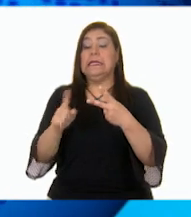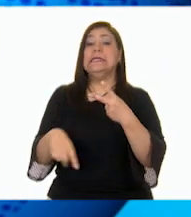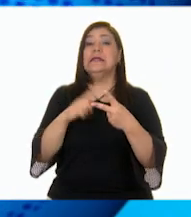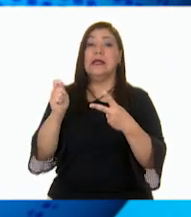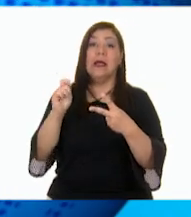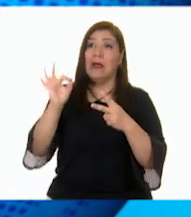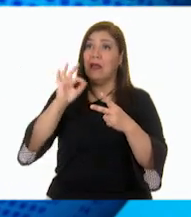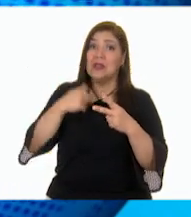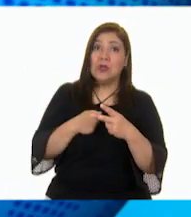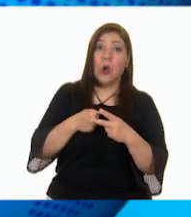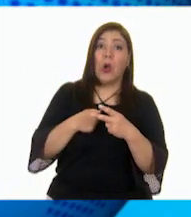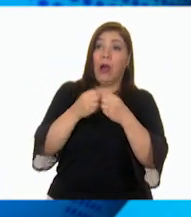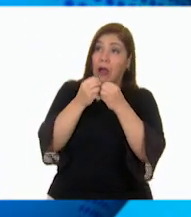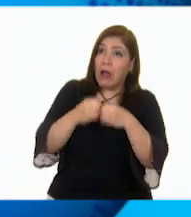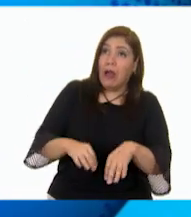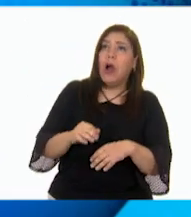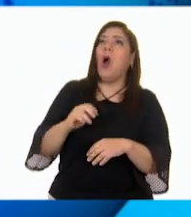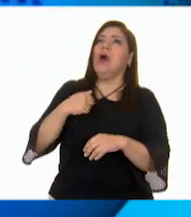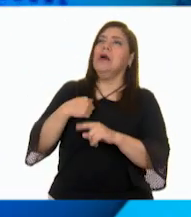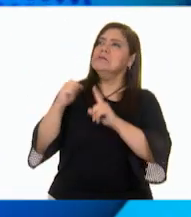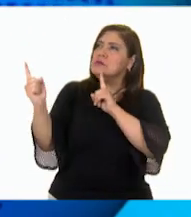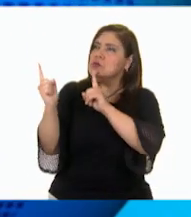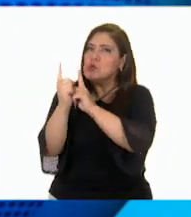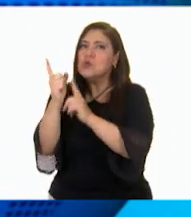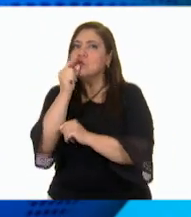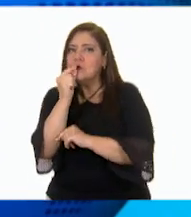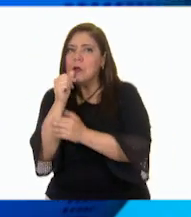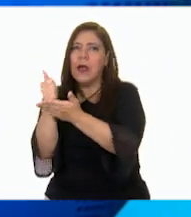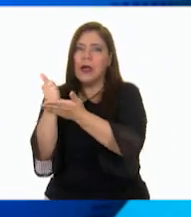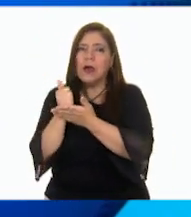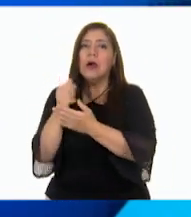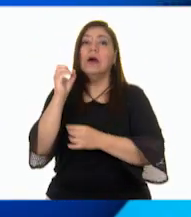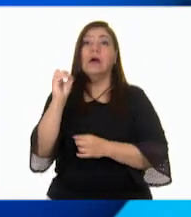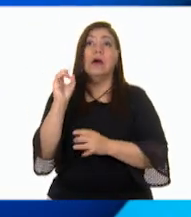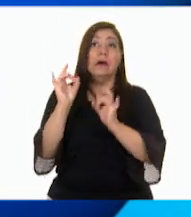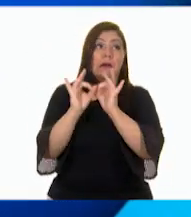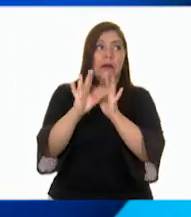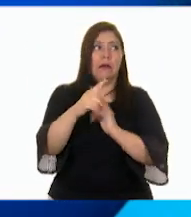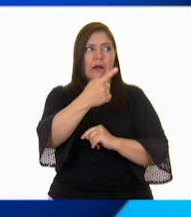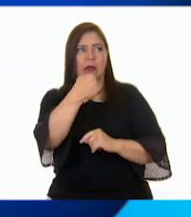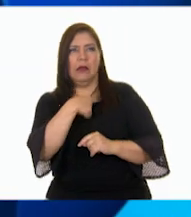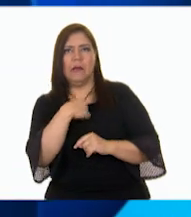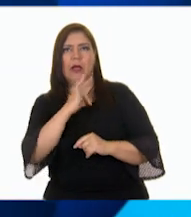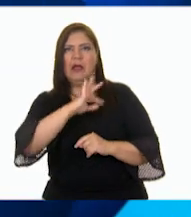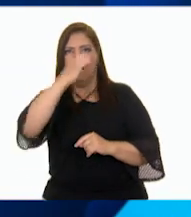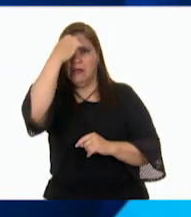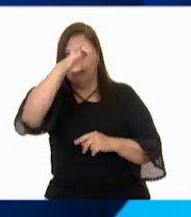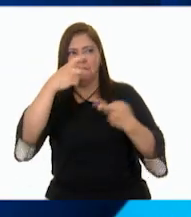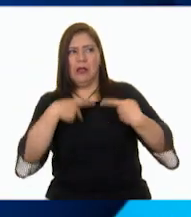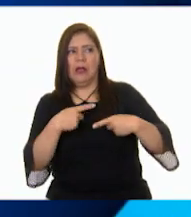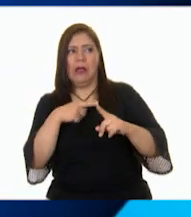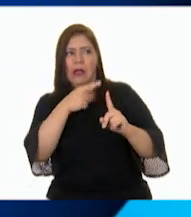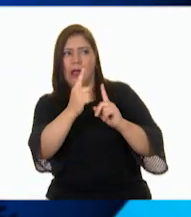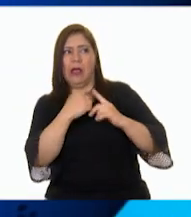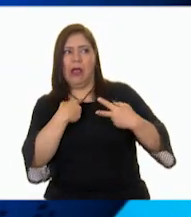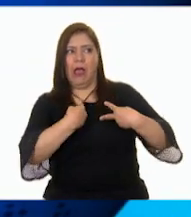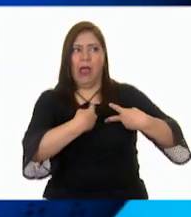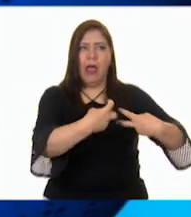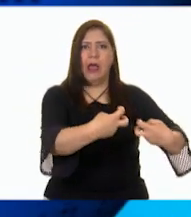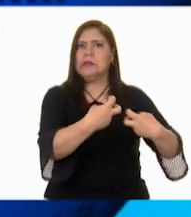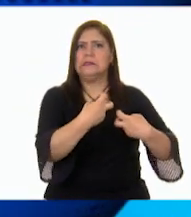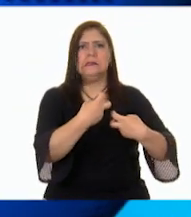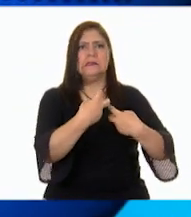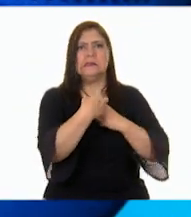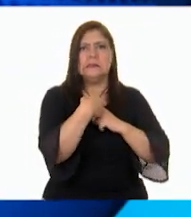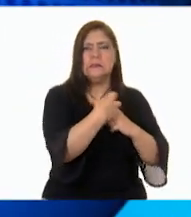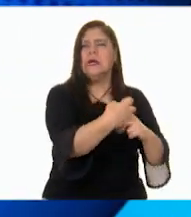buscaré la ayuda de una policía. Y tres. Si algún desconocido quiere llevar, debo gritar muy